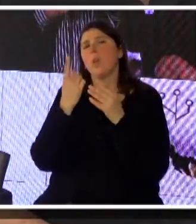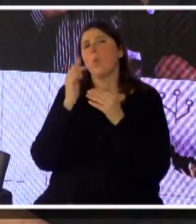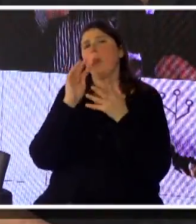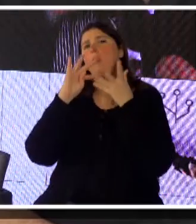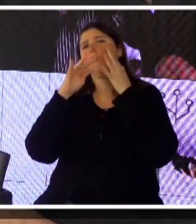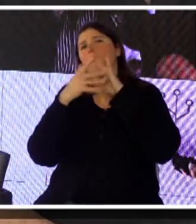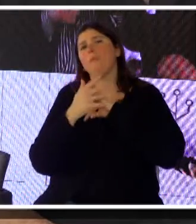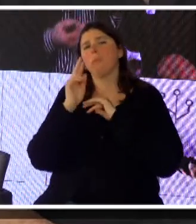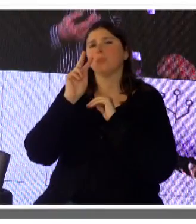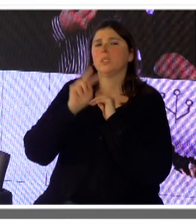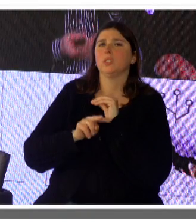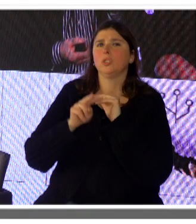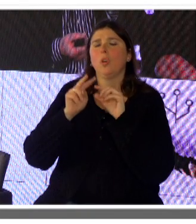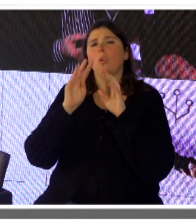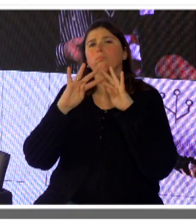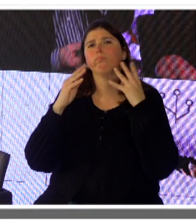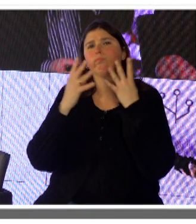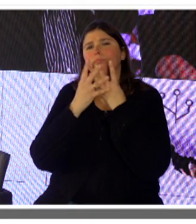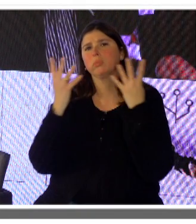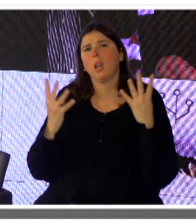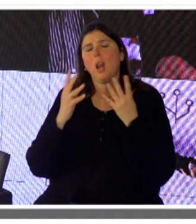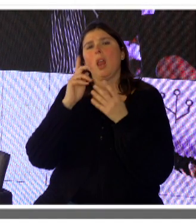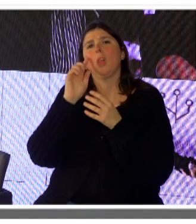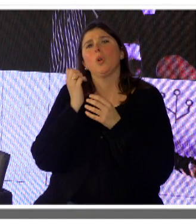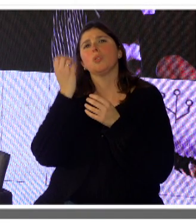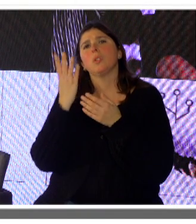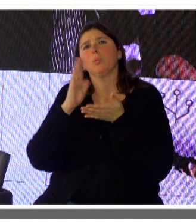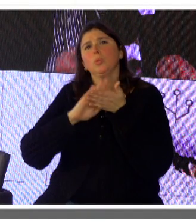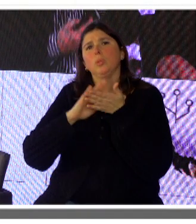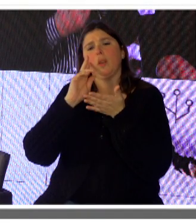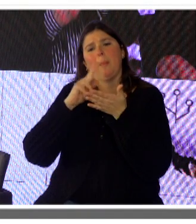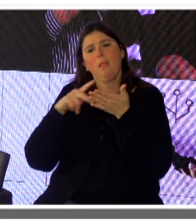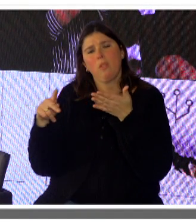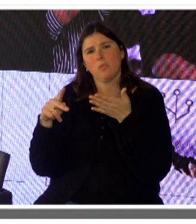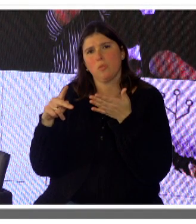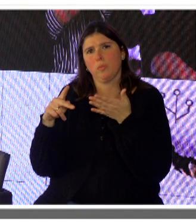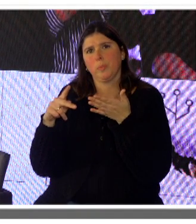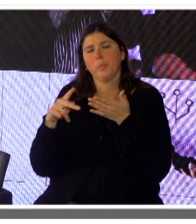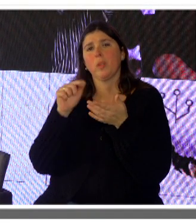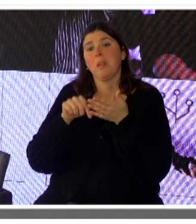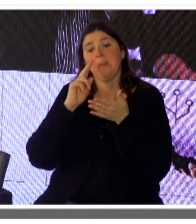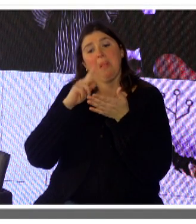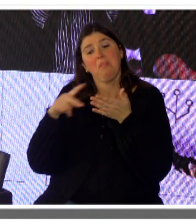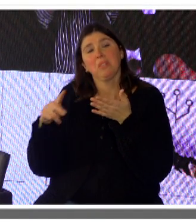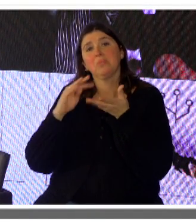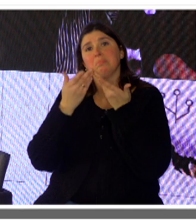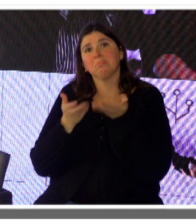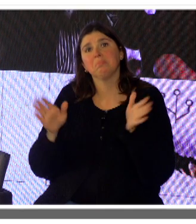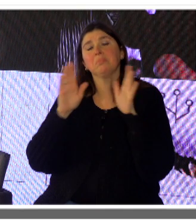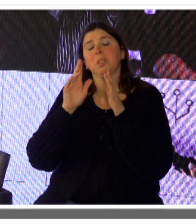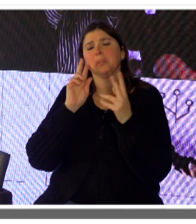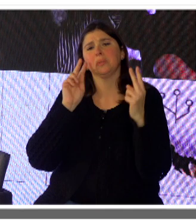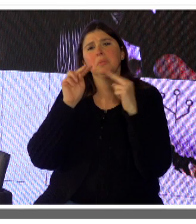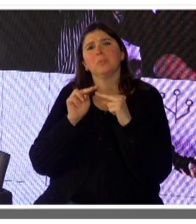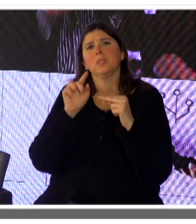holística del concepto de la planificación y que de alguna forma la planificación arranca naturalmente con una visión